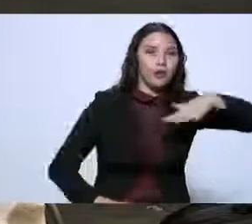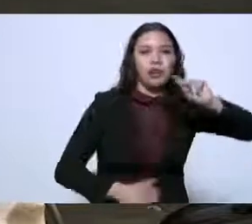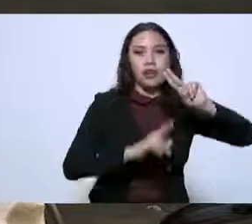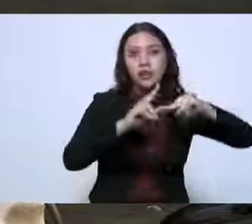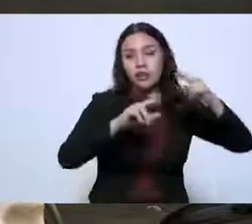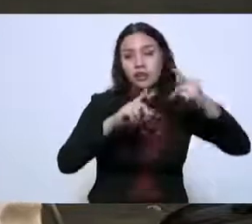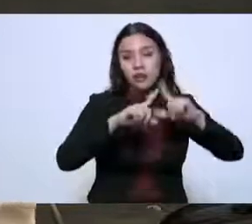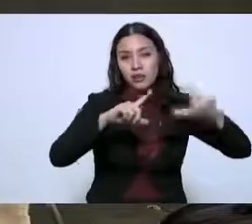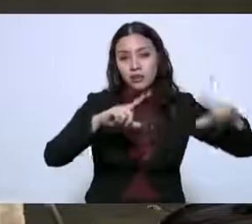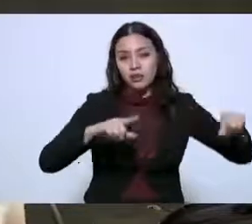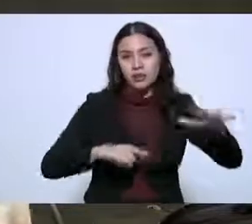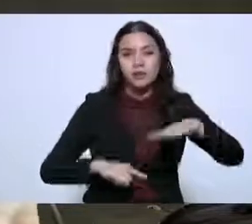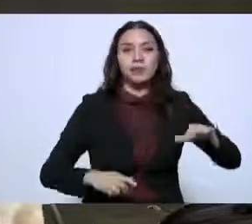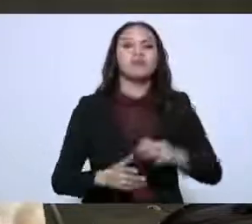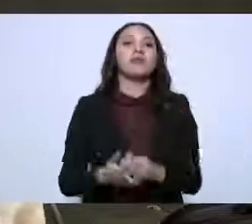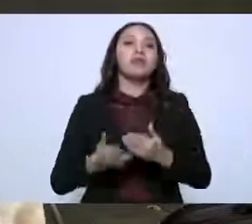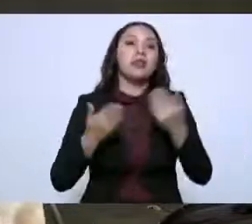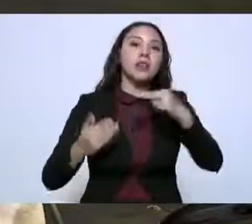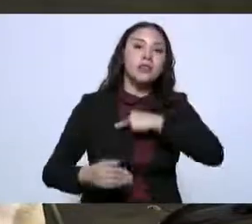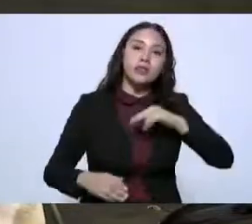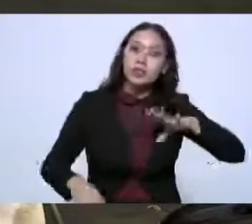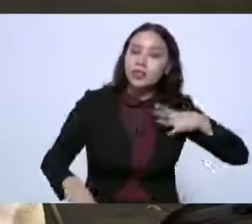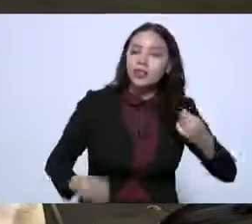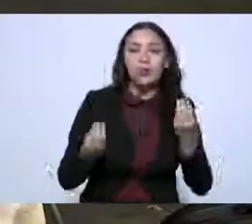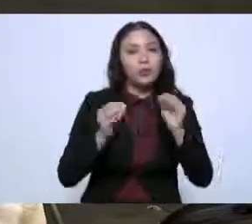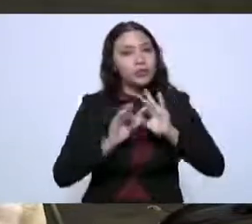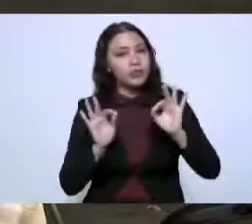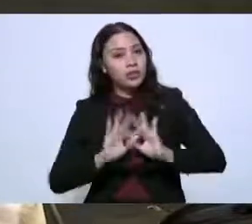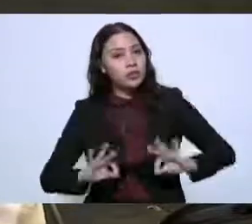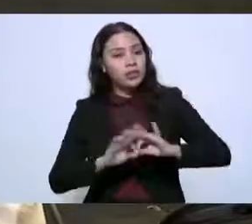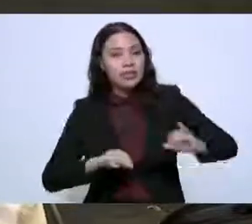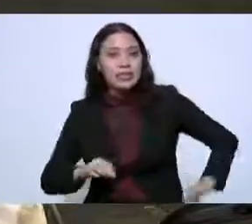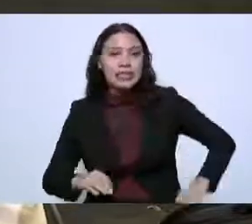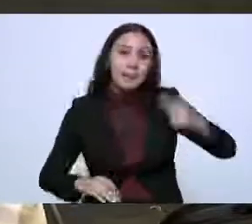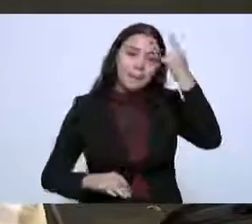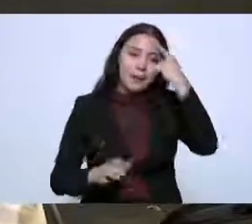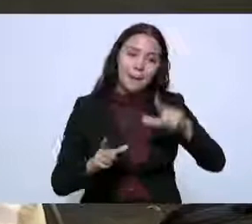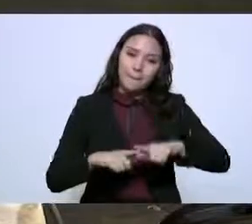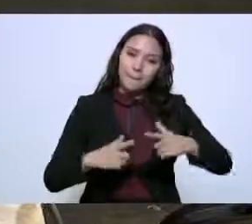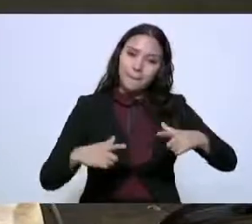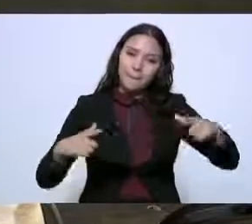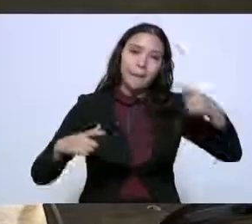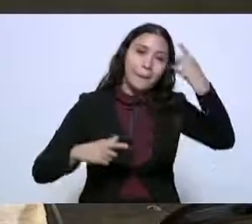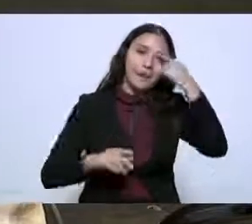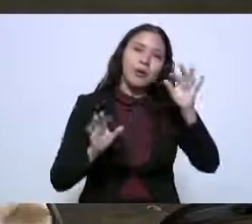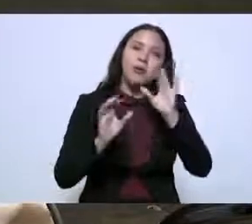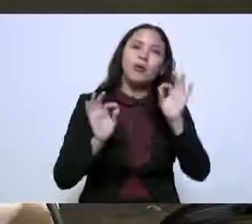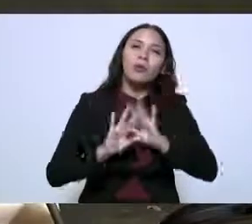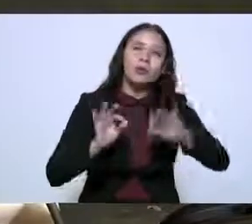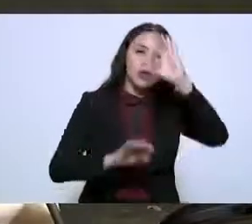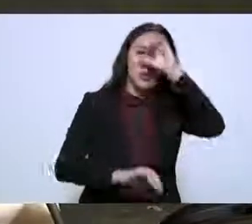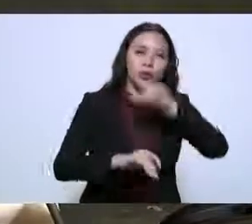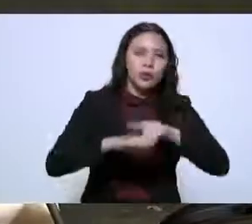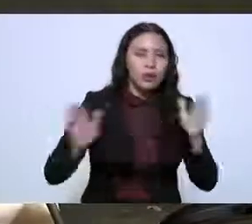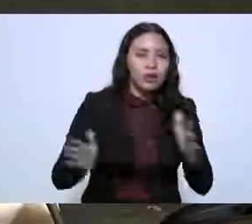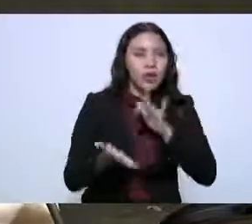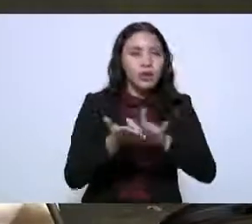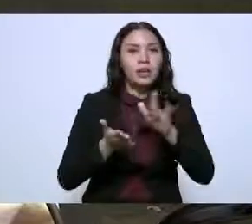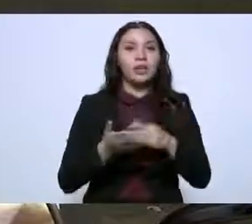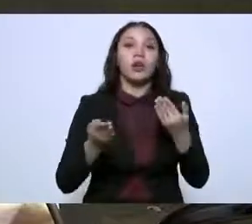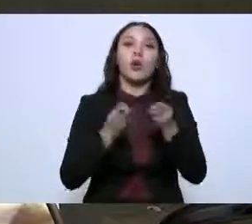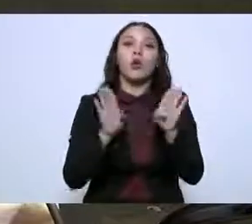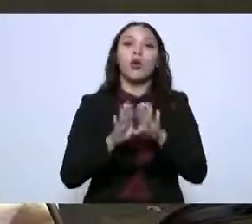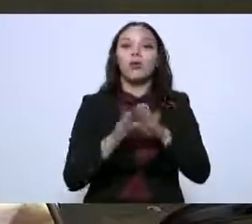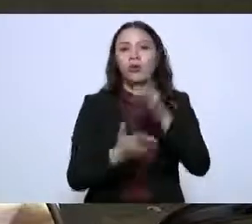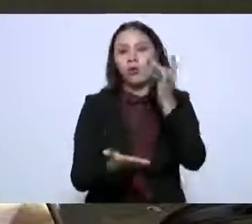este es un esfuerzo que nos interesa crecer sobre todo no solamente estamos en los municipios sino en